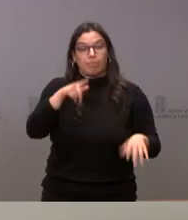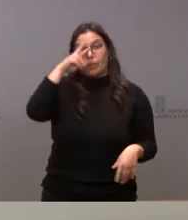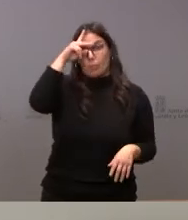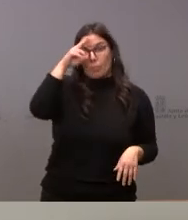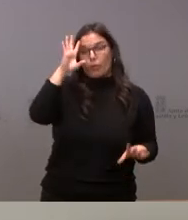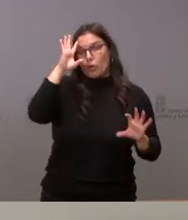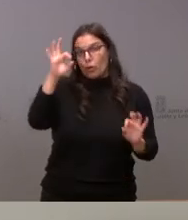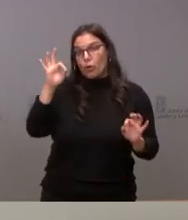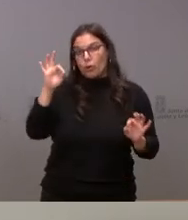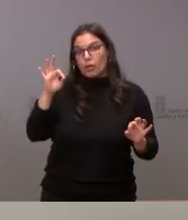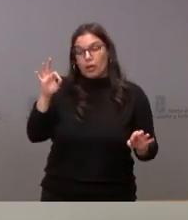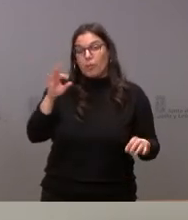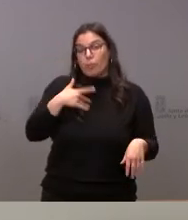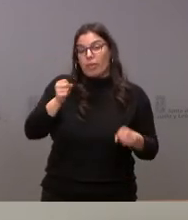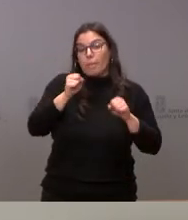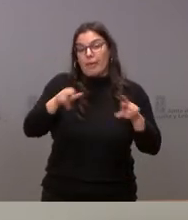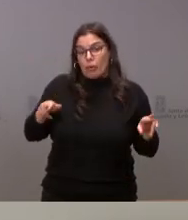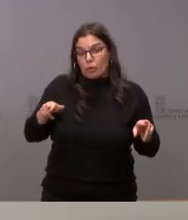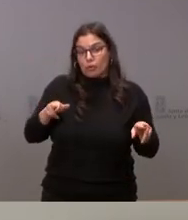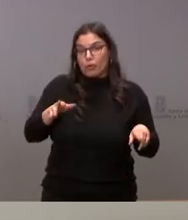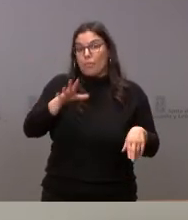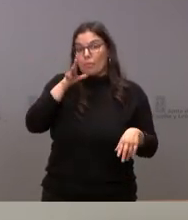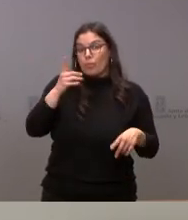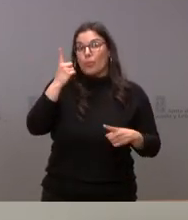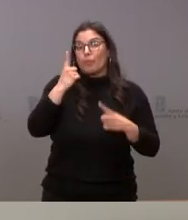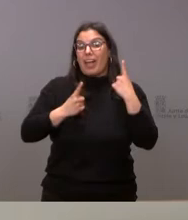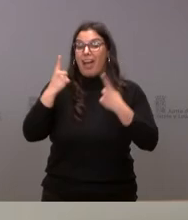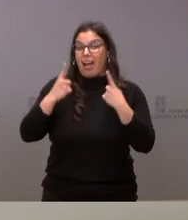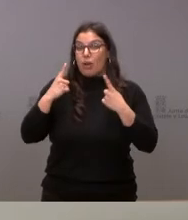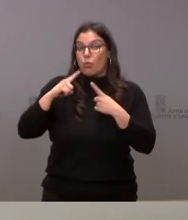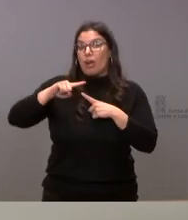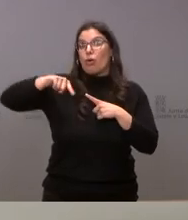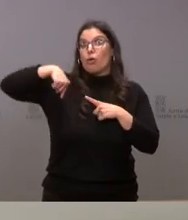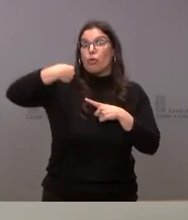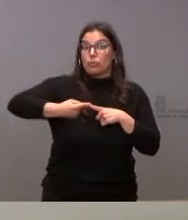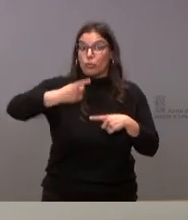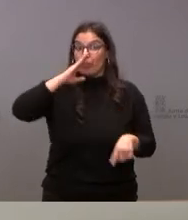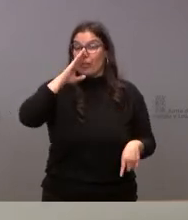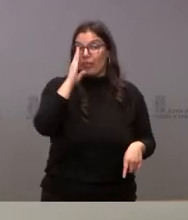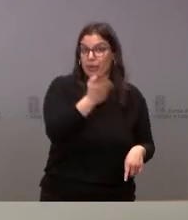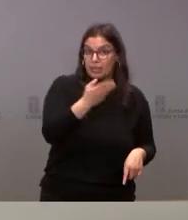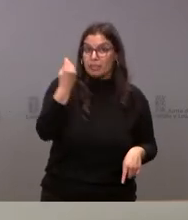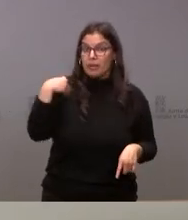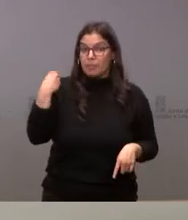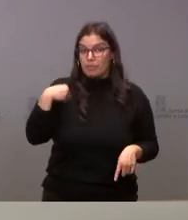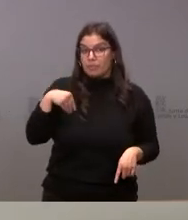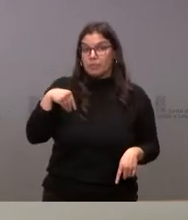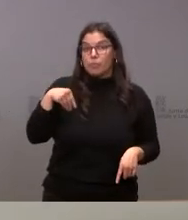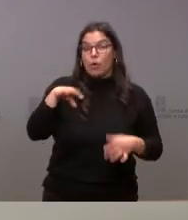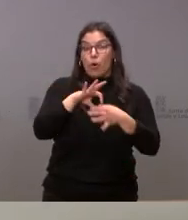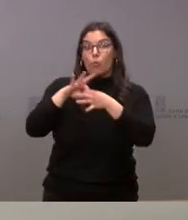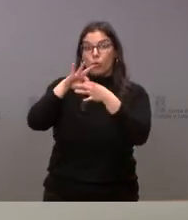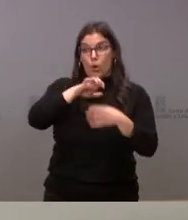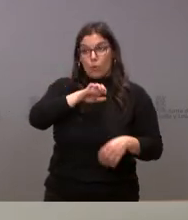lógicamente, se puede acrecentar en la medida de que alguna de las consecuencias directas de las primeras medidas que puedan establecerse por la Unión